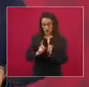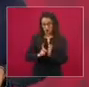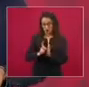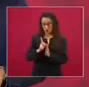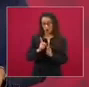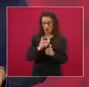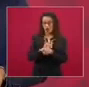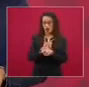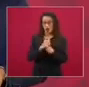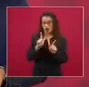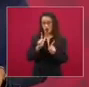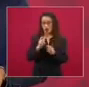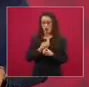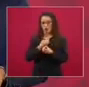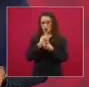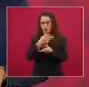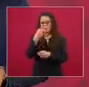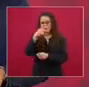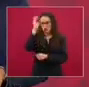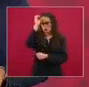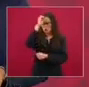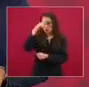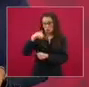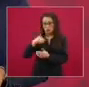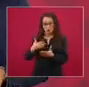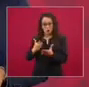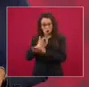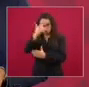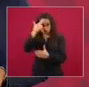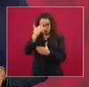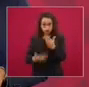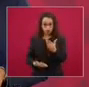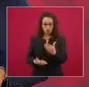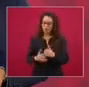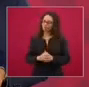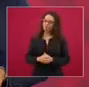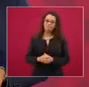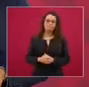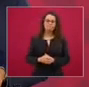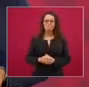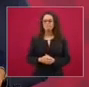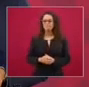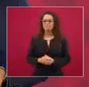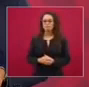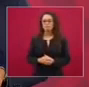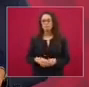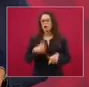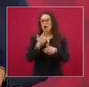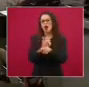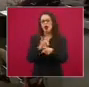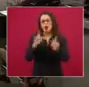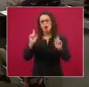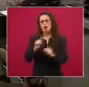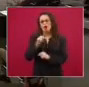manifestación de las ideas, a la libre expresión, a la libertad de prensa.